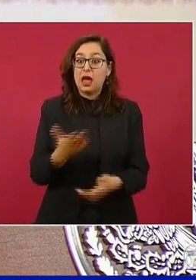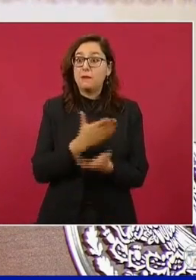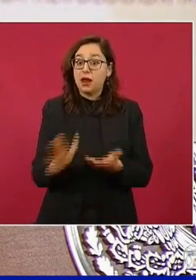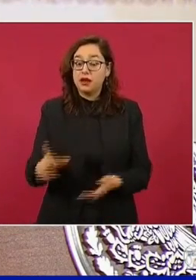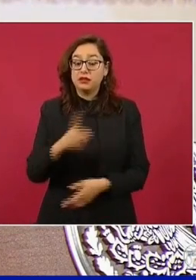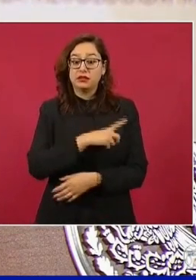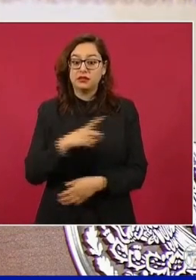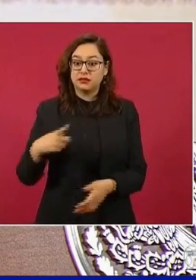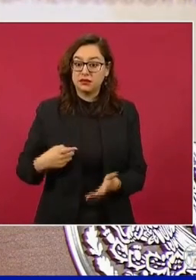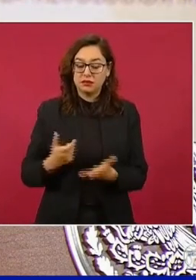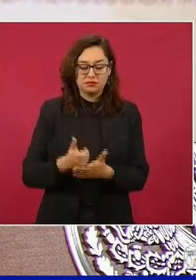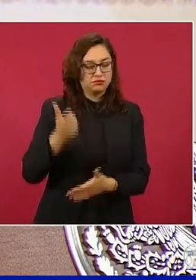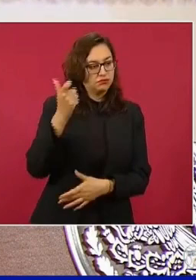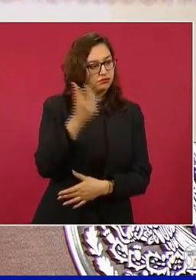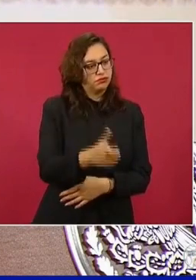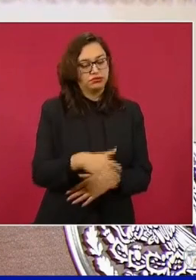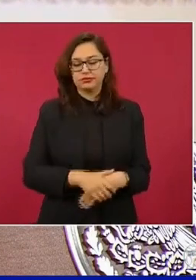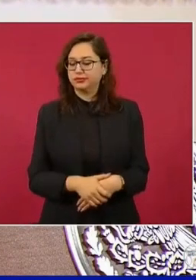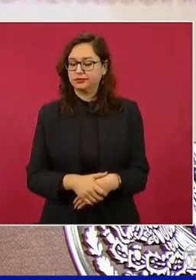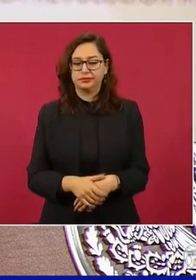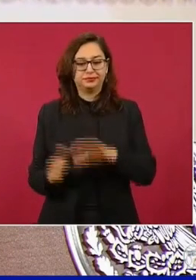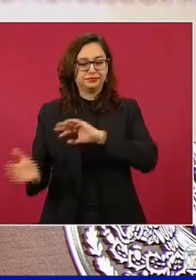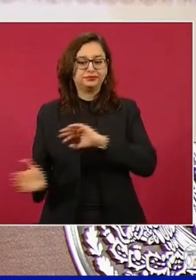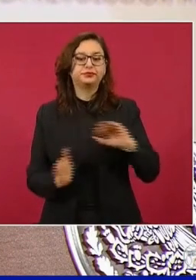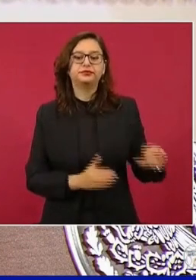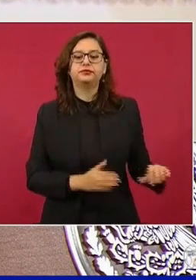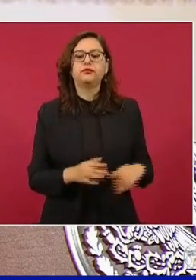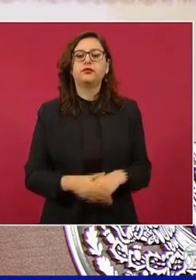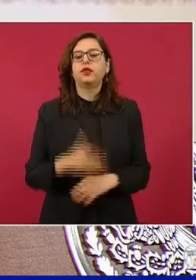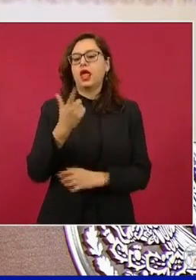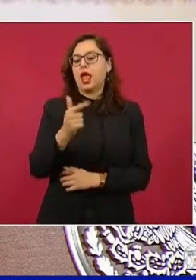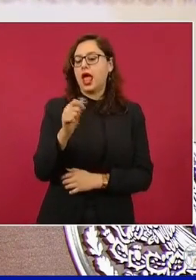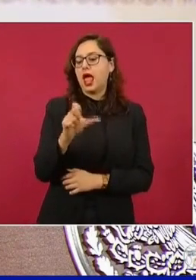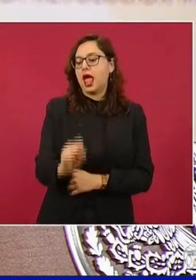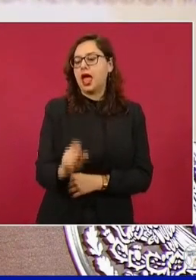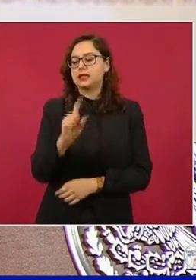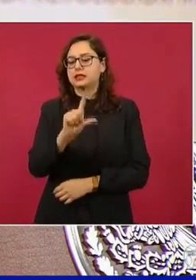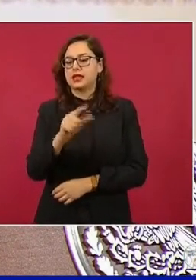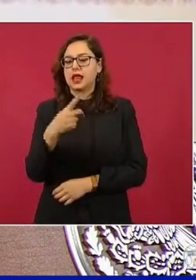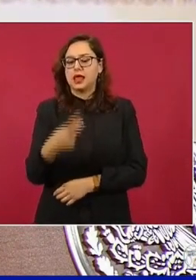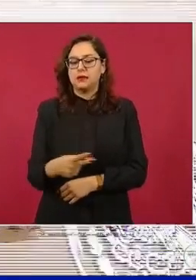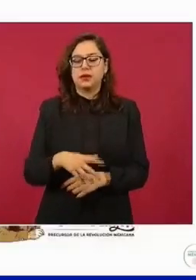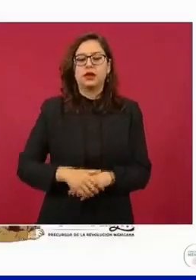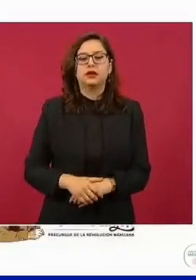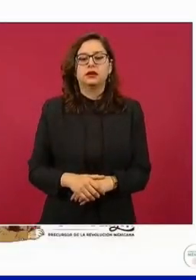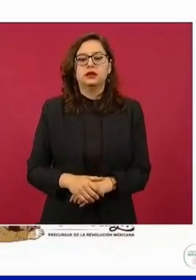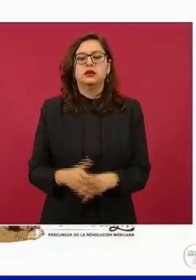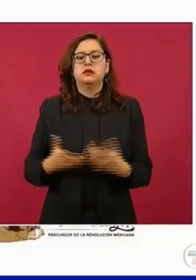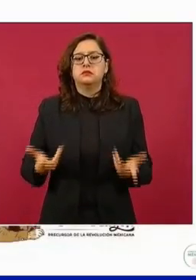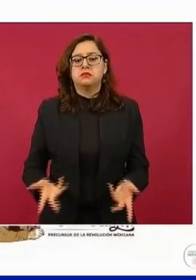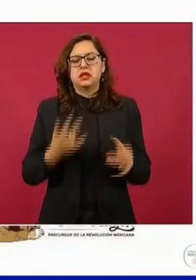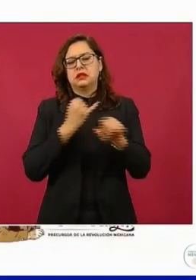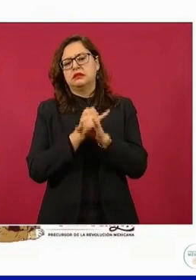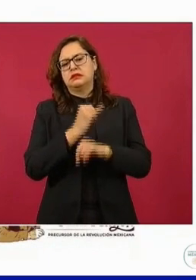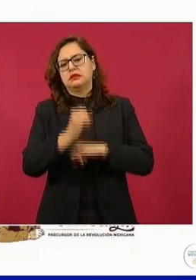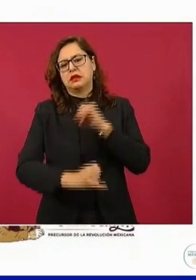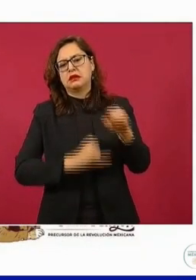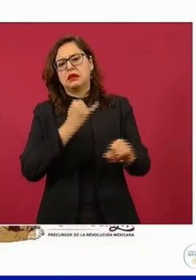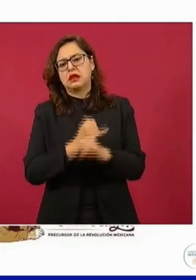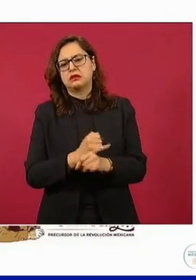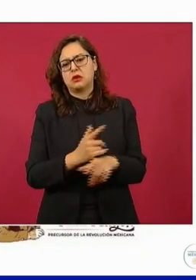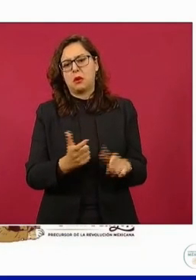Gas LP, 22 pesos con 85 centavos por kilo, es el precio